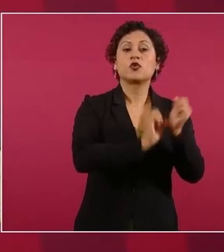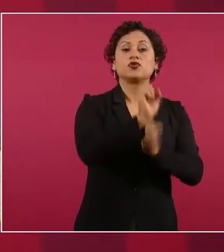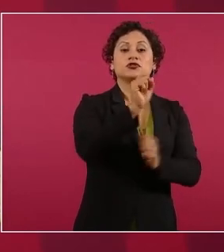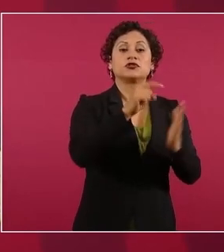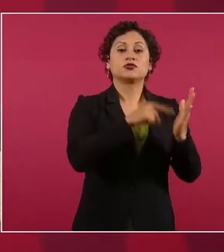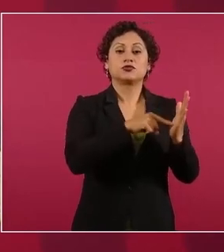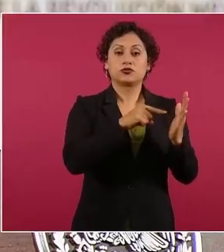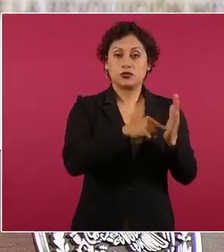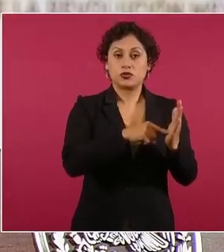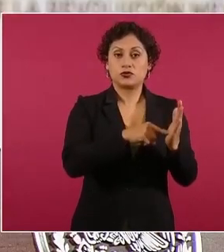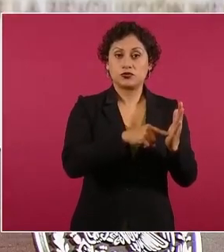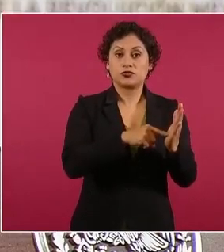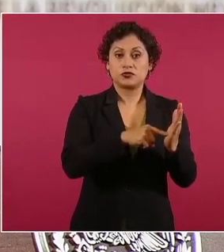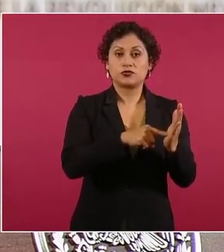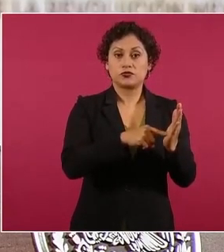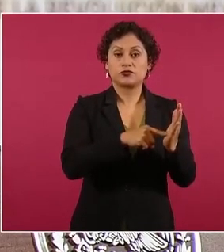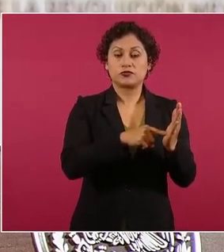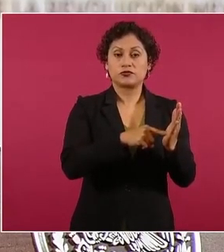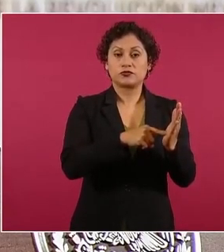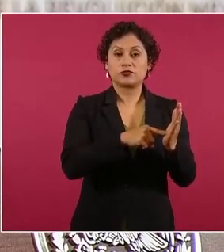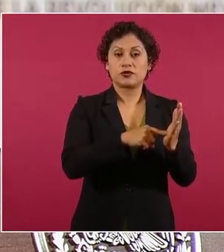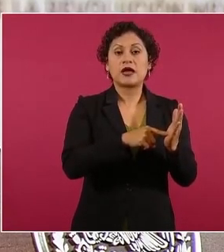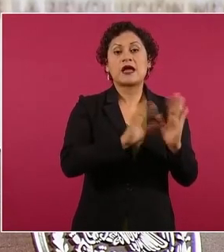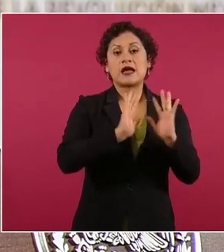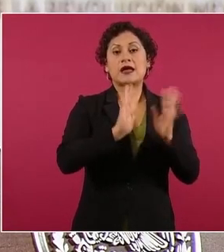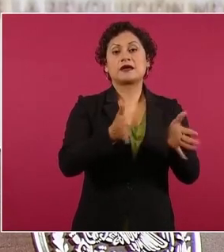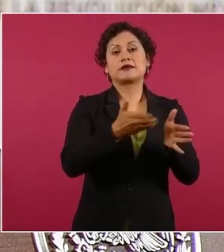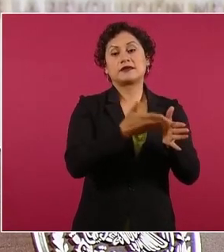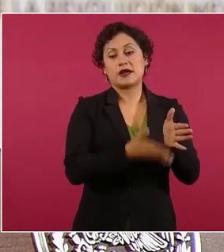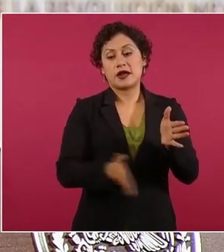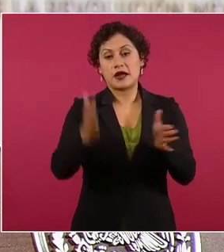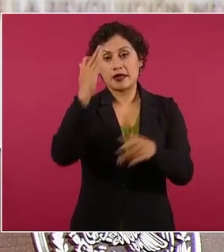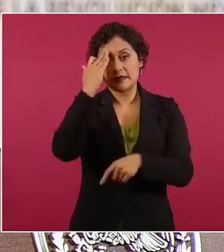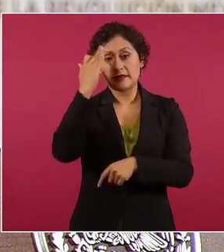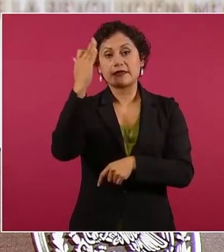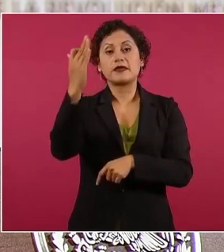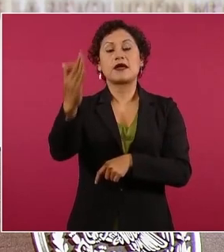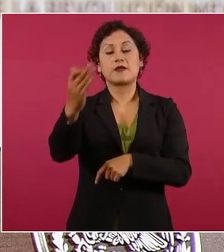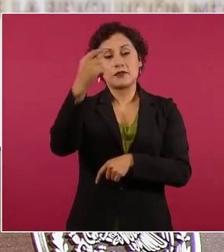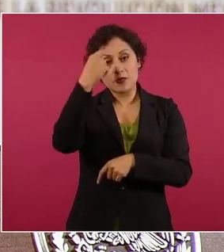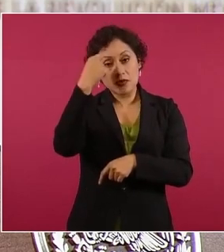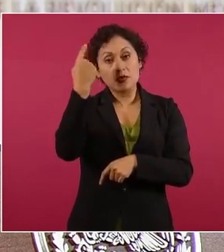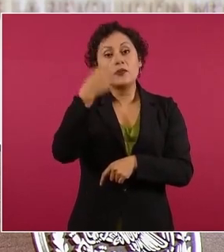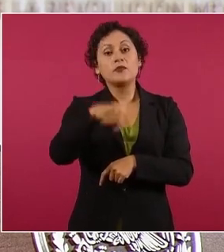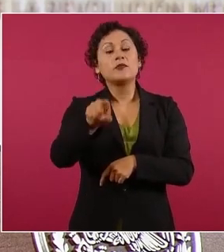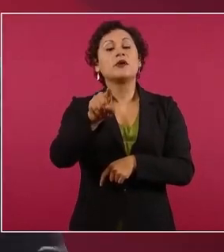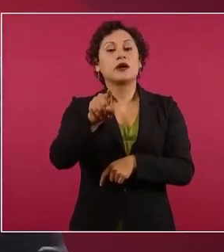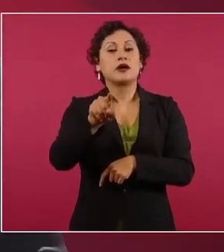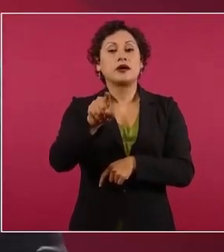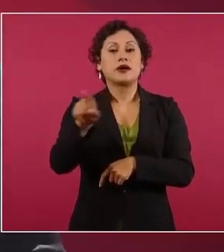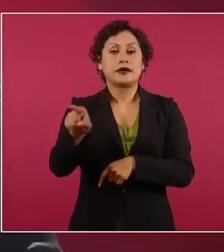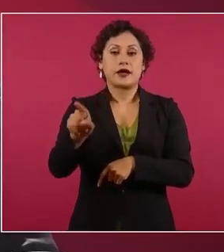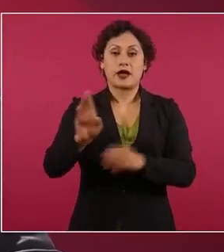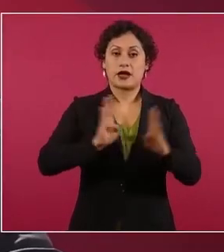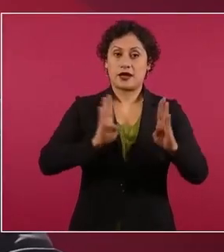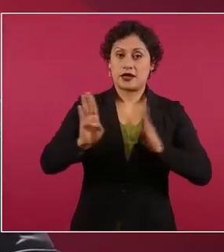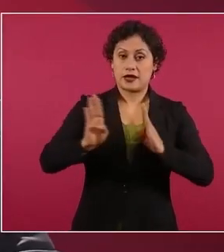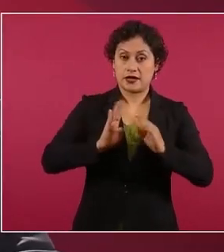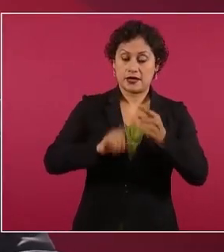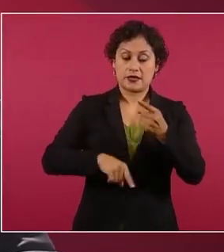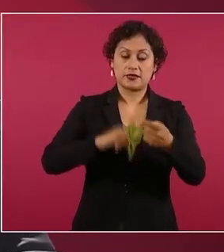y se amplía el plazo para que el Ejército y la Secretaría de Marina